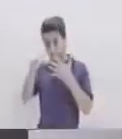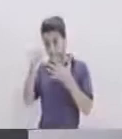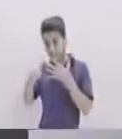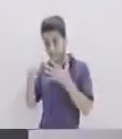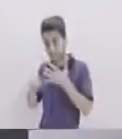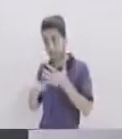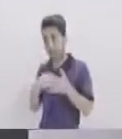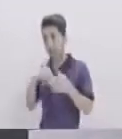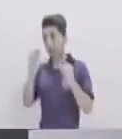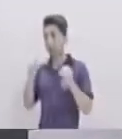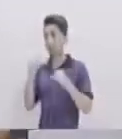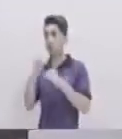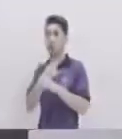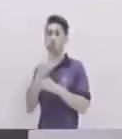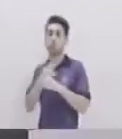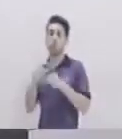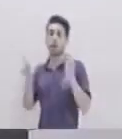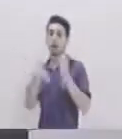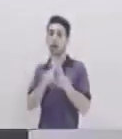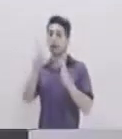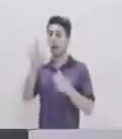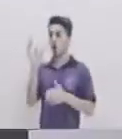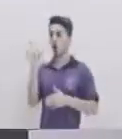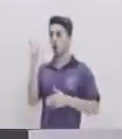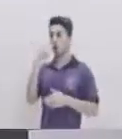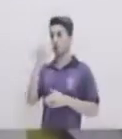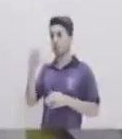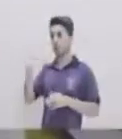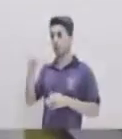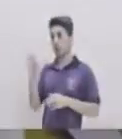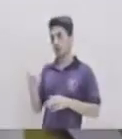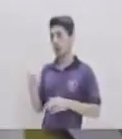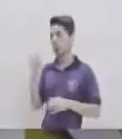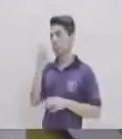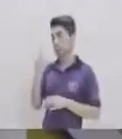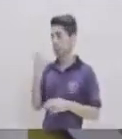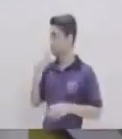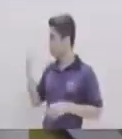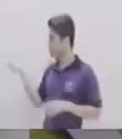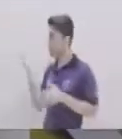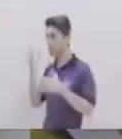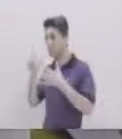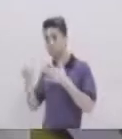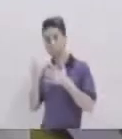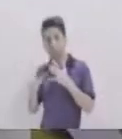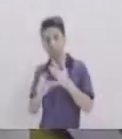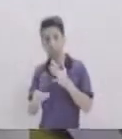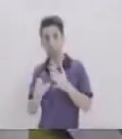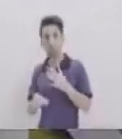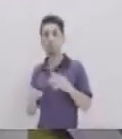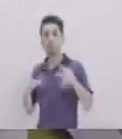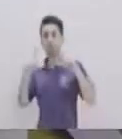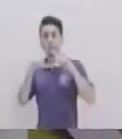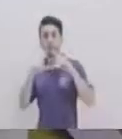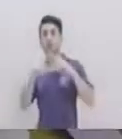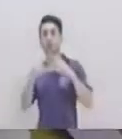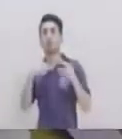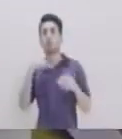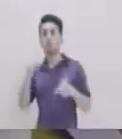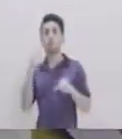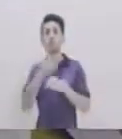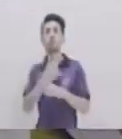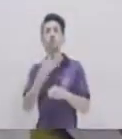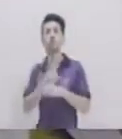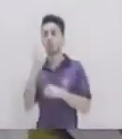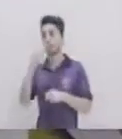características Del triángulo Voy a utilizar Ley de cosenos Entonces Cuando tengamos Estas características Del triángulo Vamos